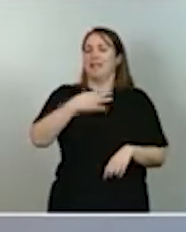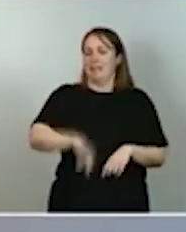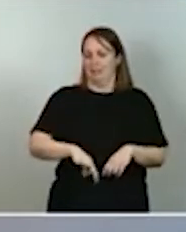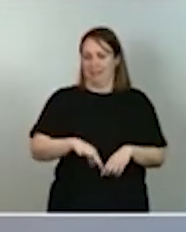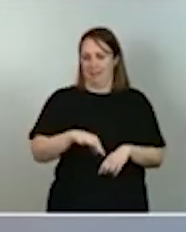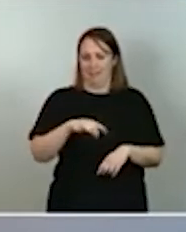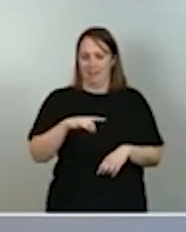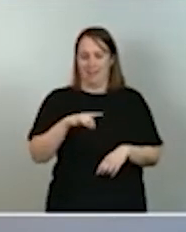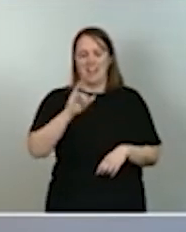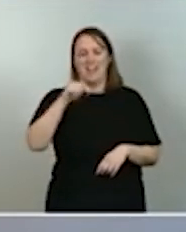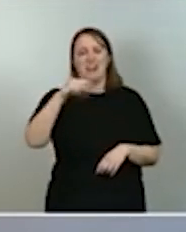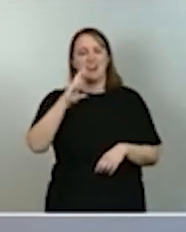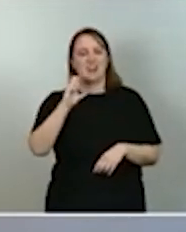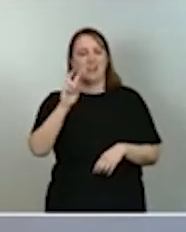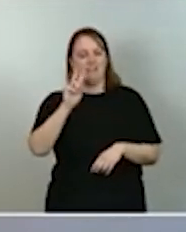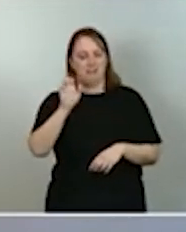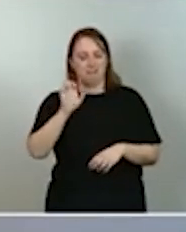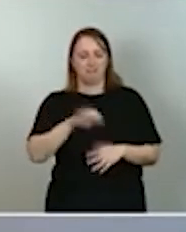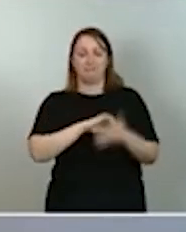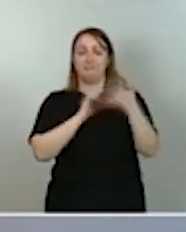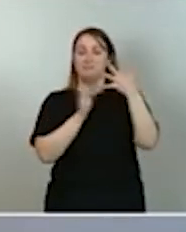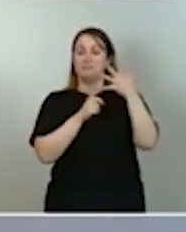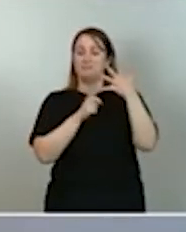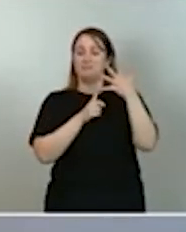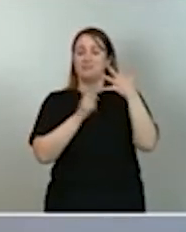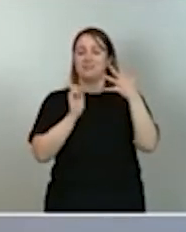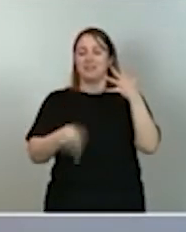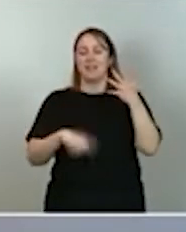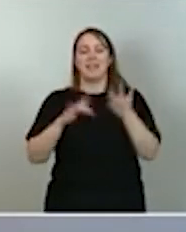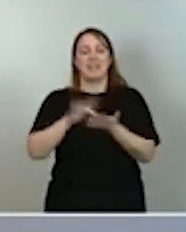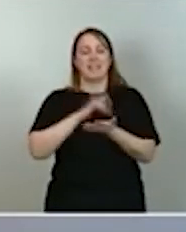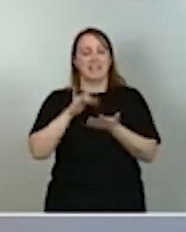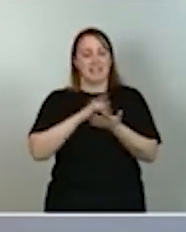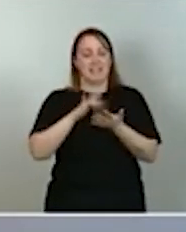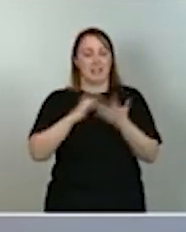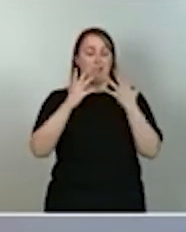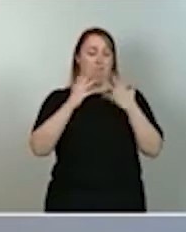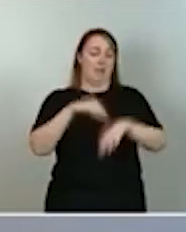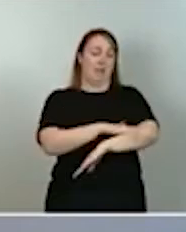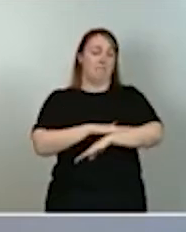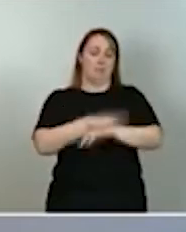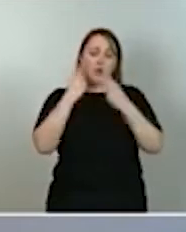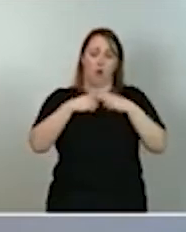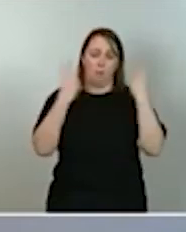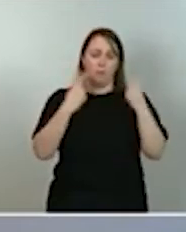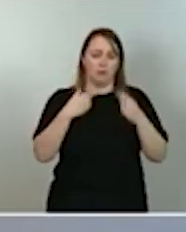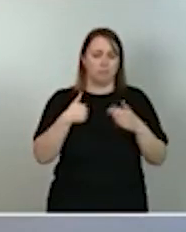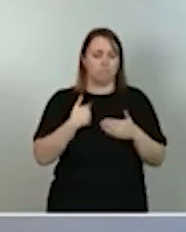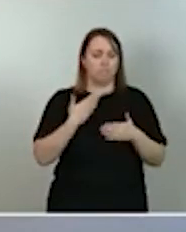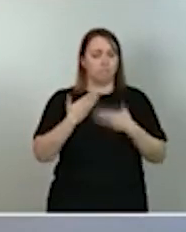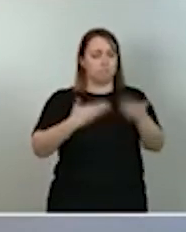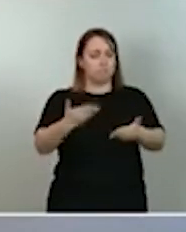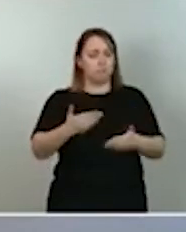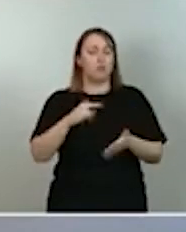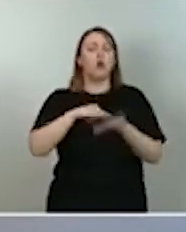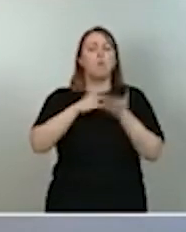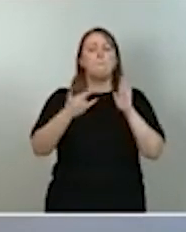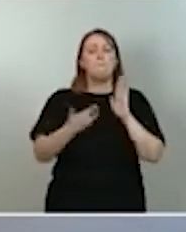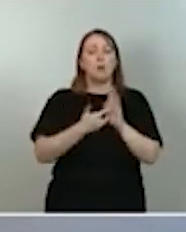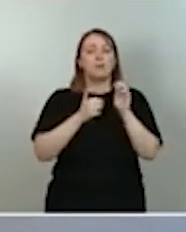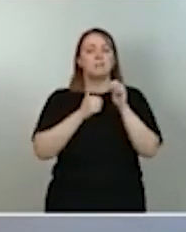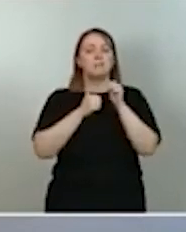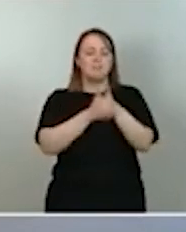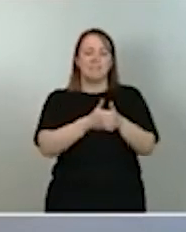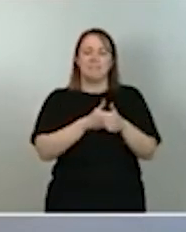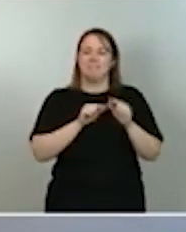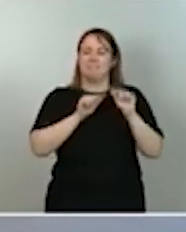En quinto lugar, impulsar la digitalización de las administraciones públicas, particularmente con proyectos tractores en ámbitos clave como el